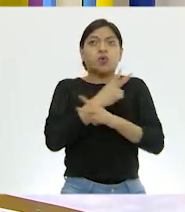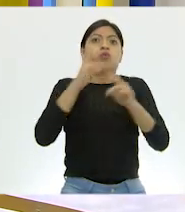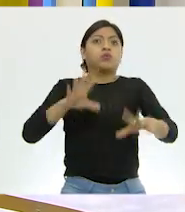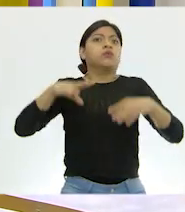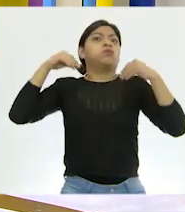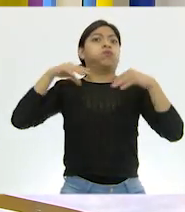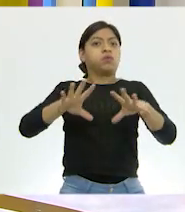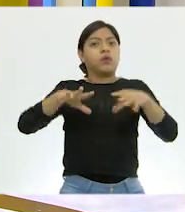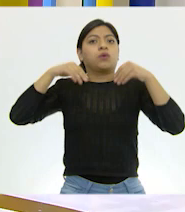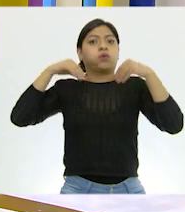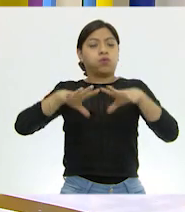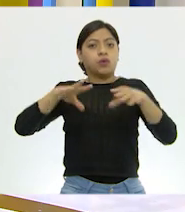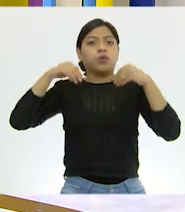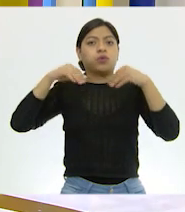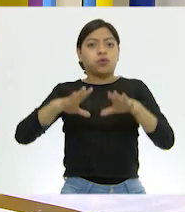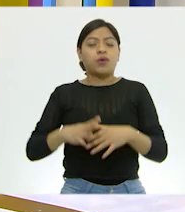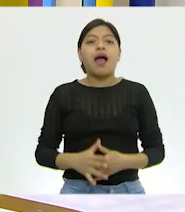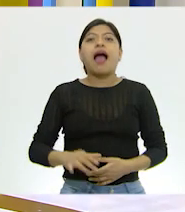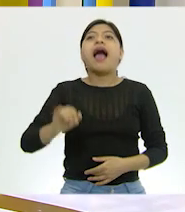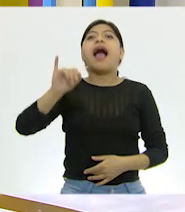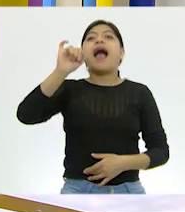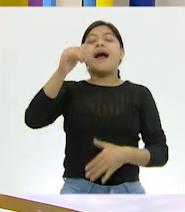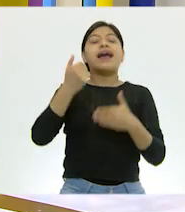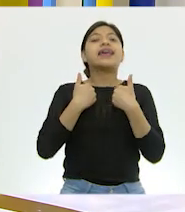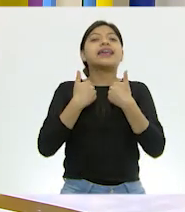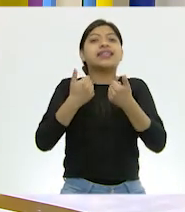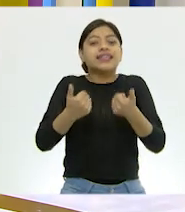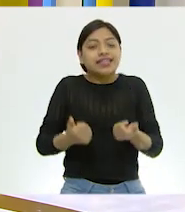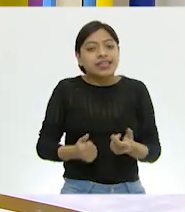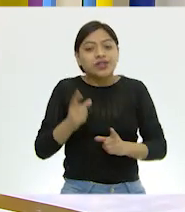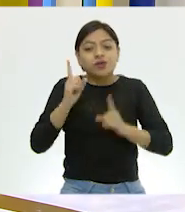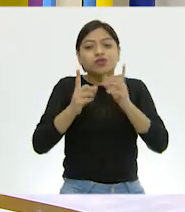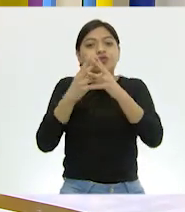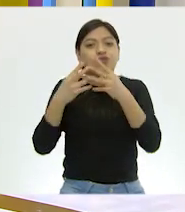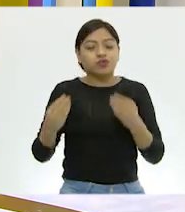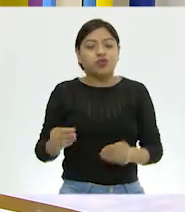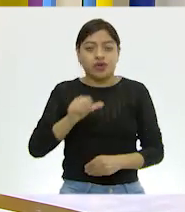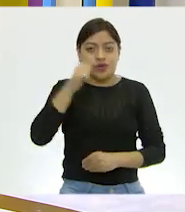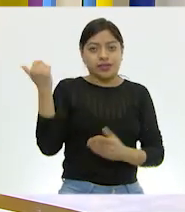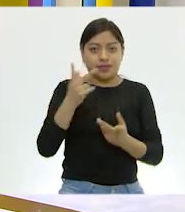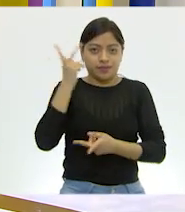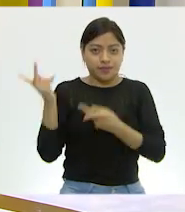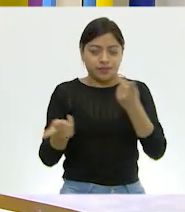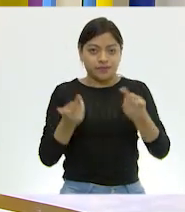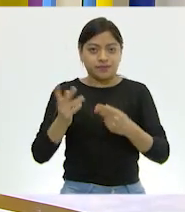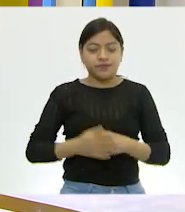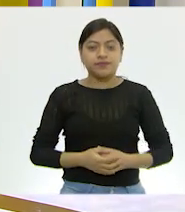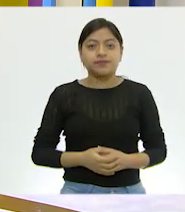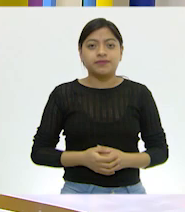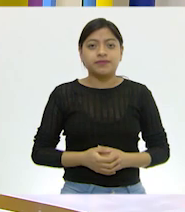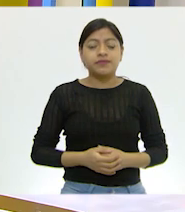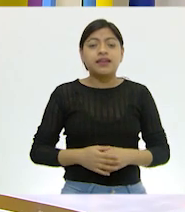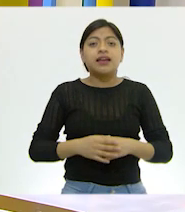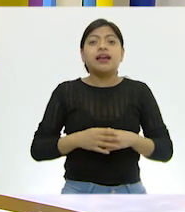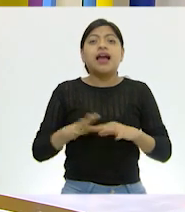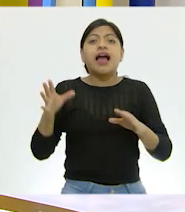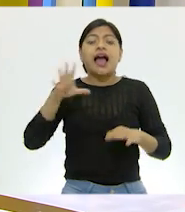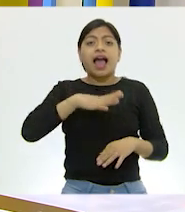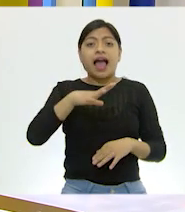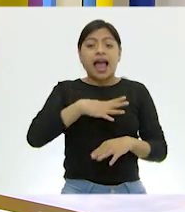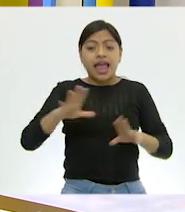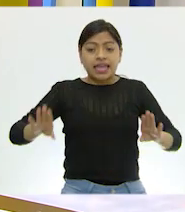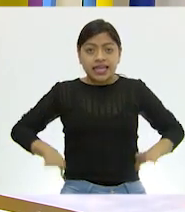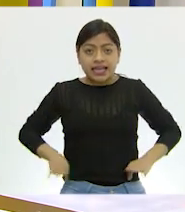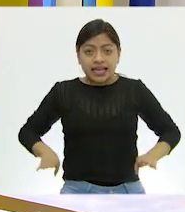Exactamente. Ay, muy bien, ya, ya se están aclarando estas dudas. Muy bien, la siguiente pregunta que noté es, ¿cuál es la característica de la